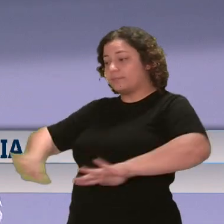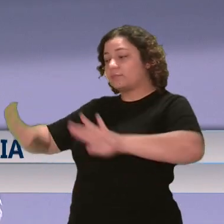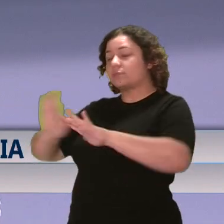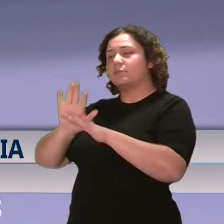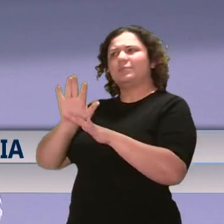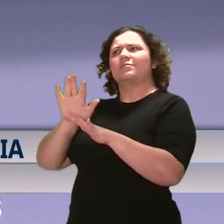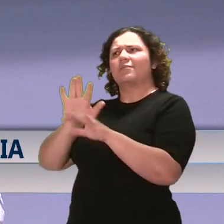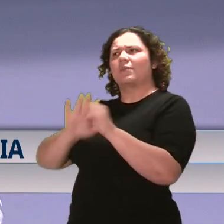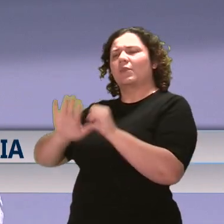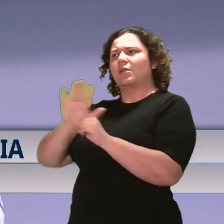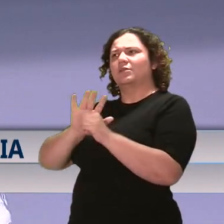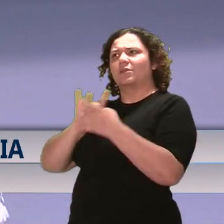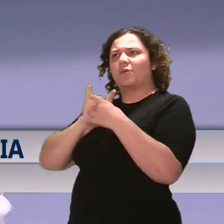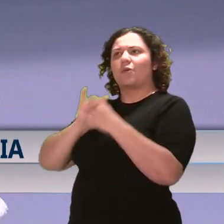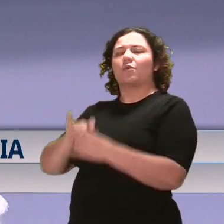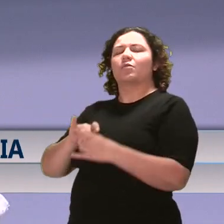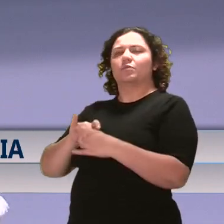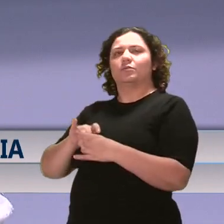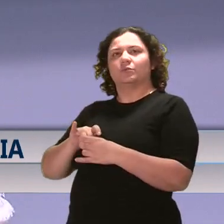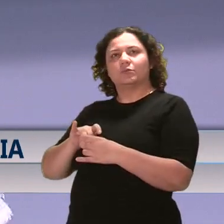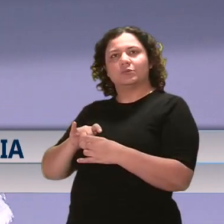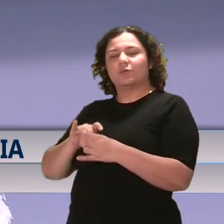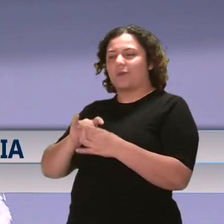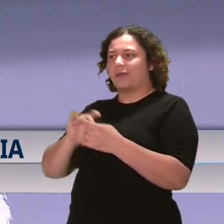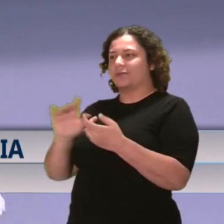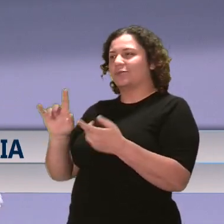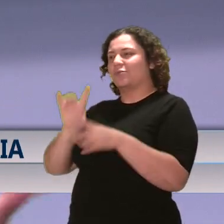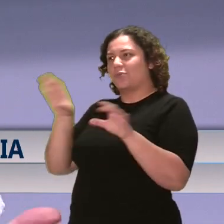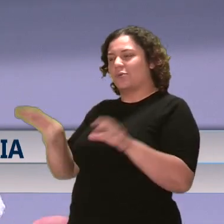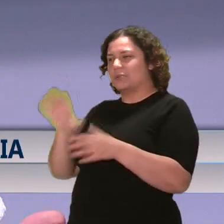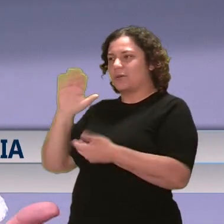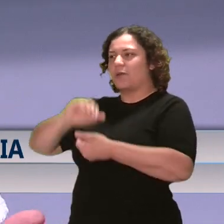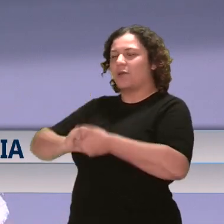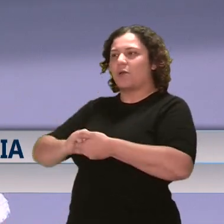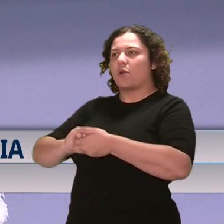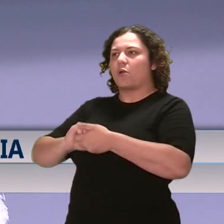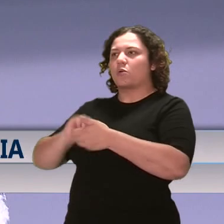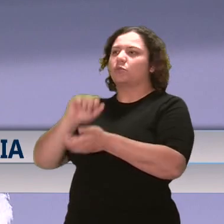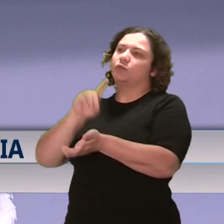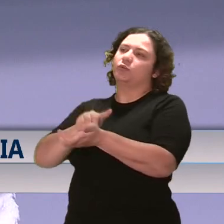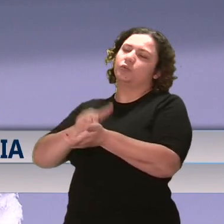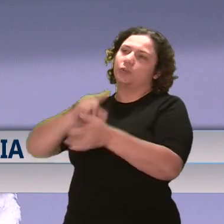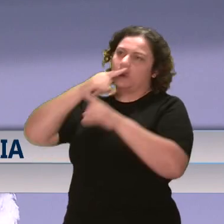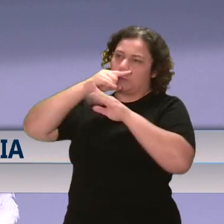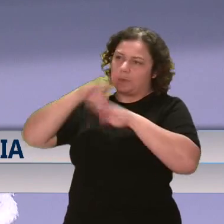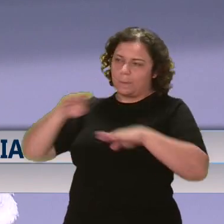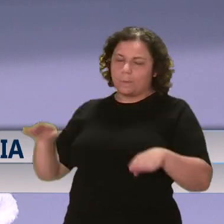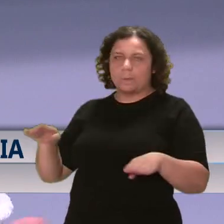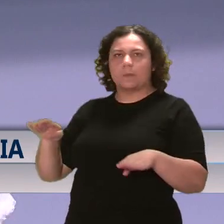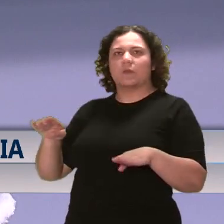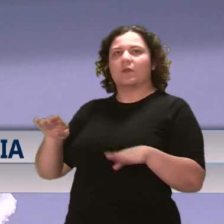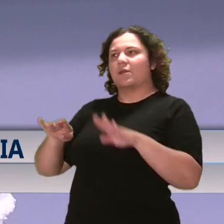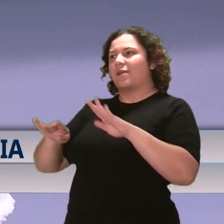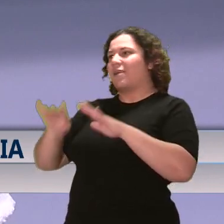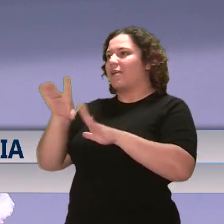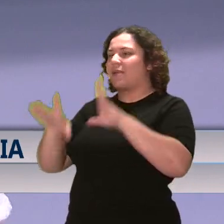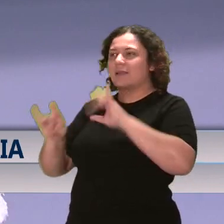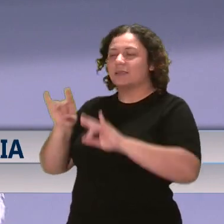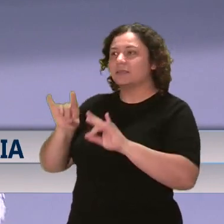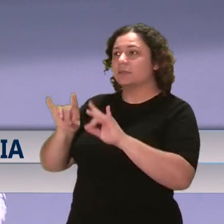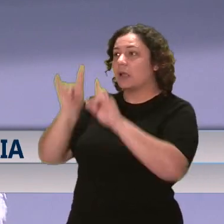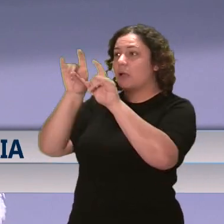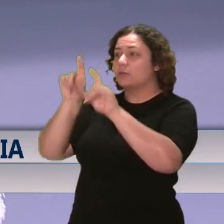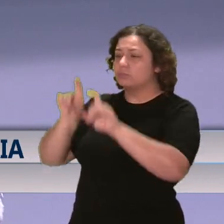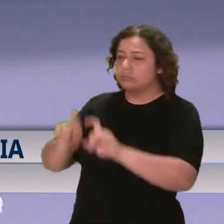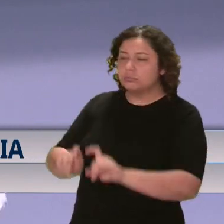conectamos es de una manera colaborativa con el pediatra. El pediatra posiblemente identifique y completa unos cuestionarios